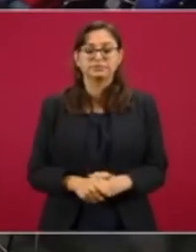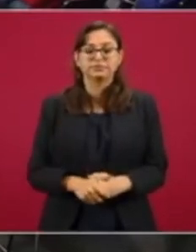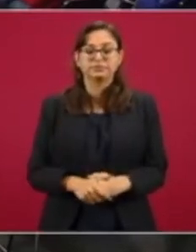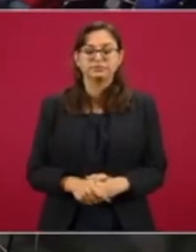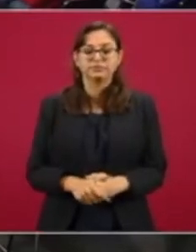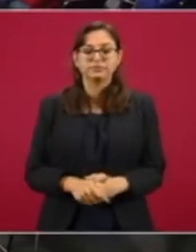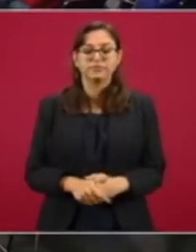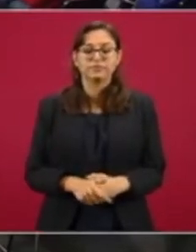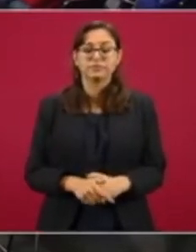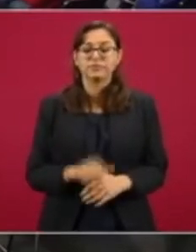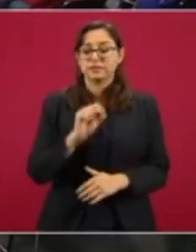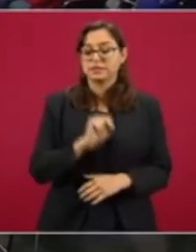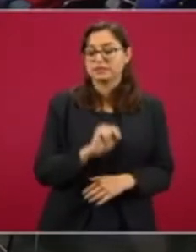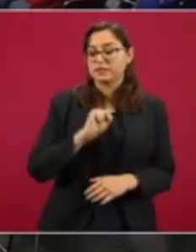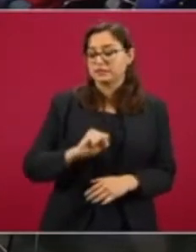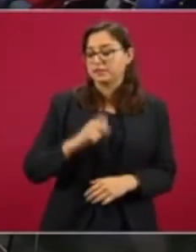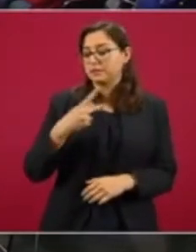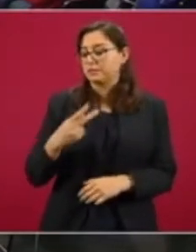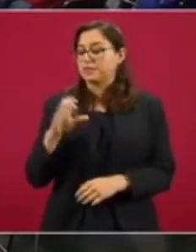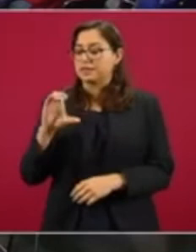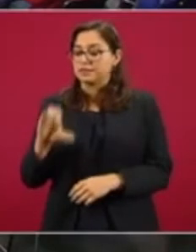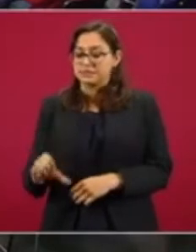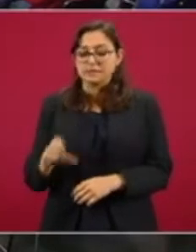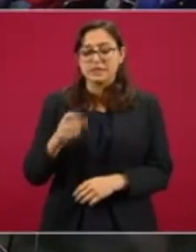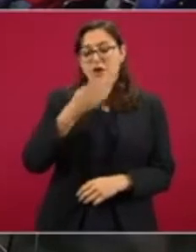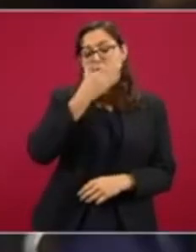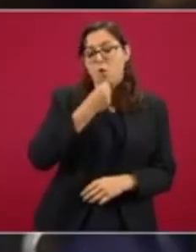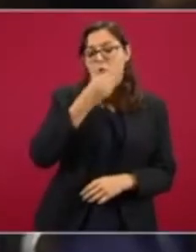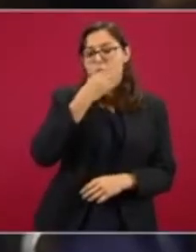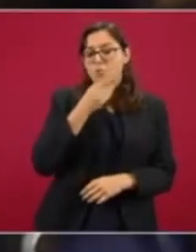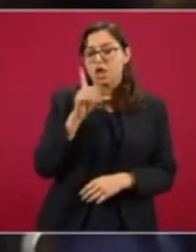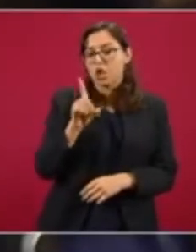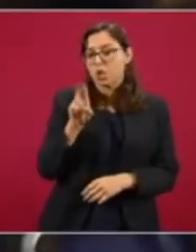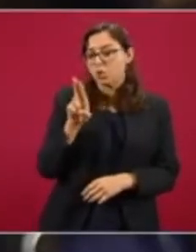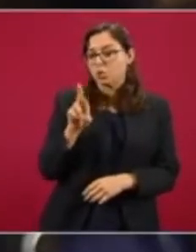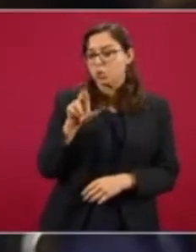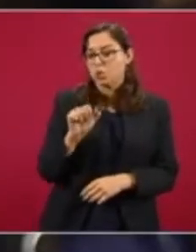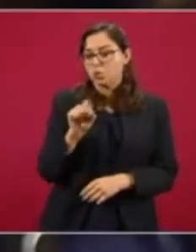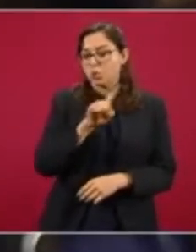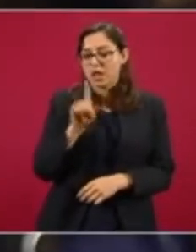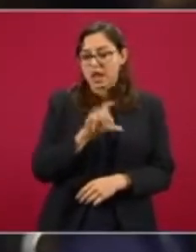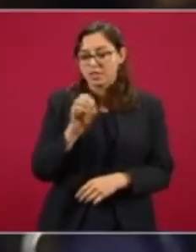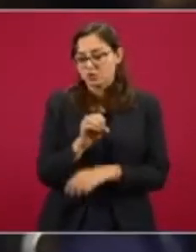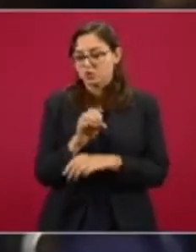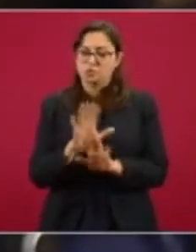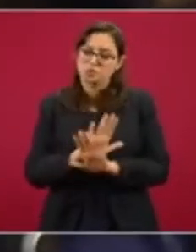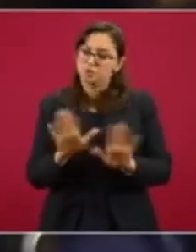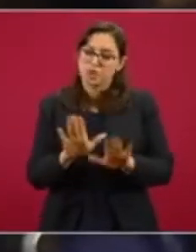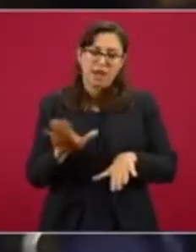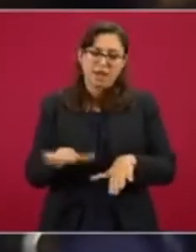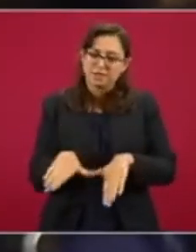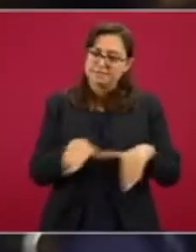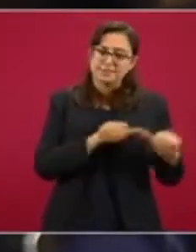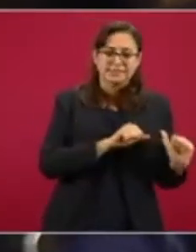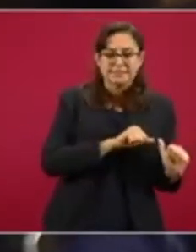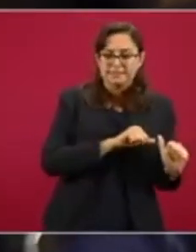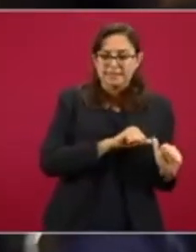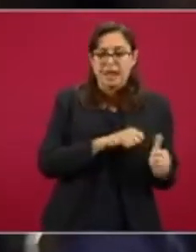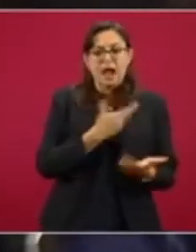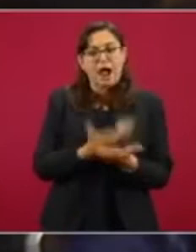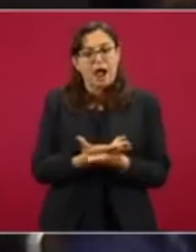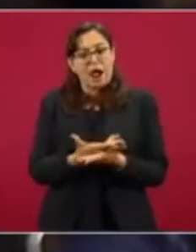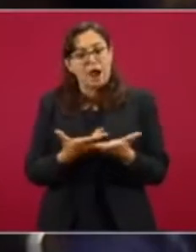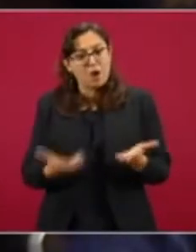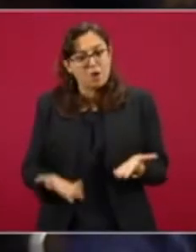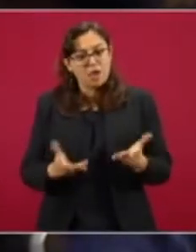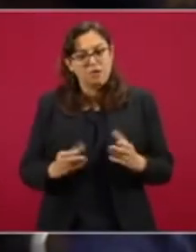Secretaría de Seguridad Pública se podrá hacer ya el reajuste al Centro Nacional de Inteligencia, que